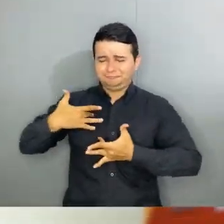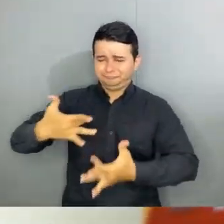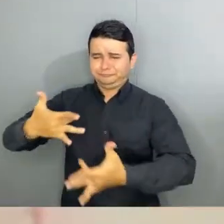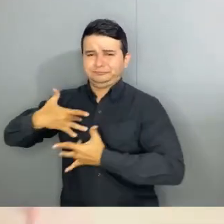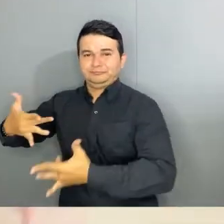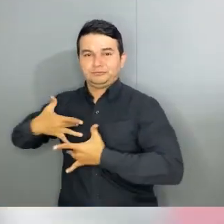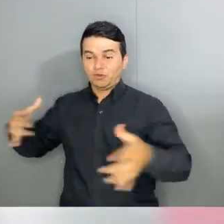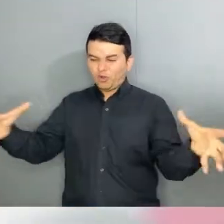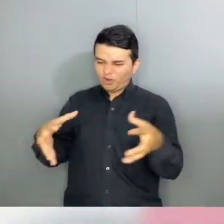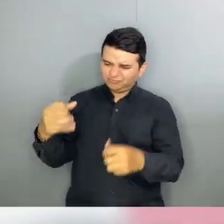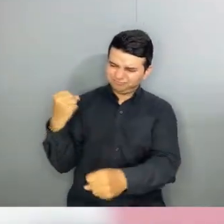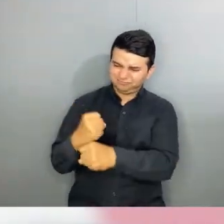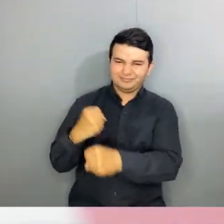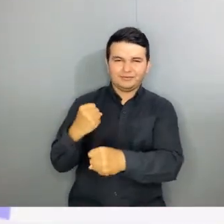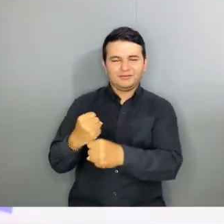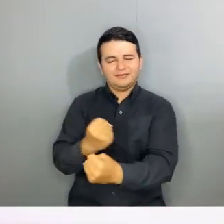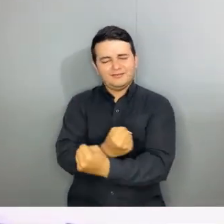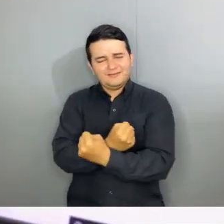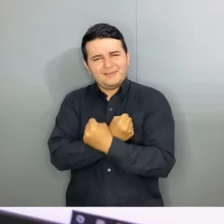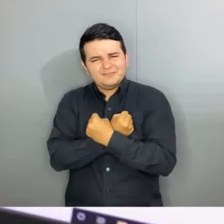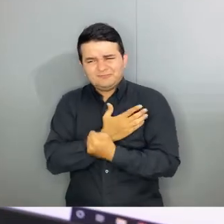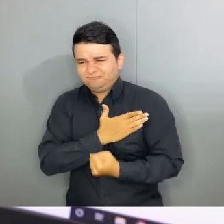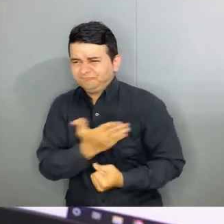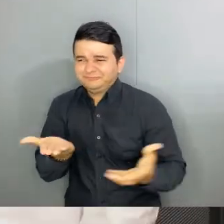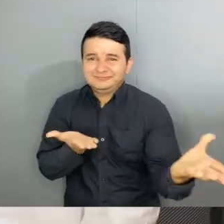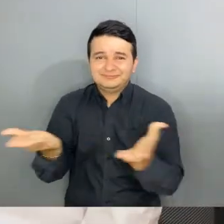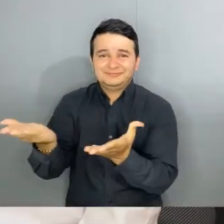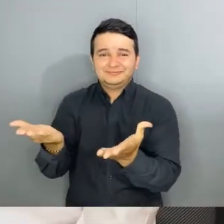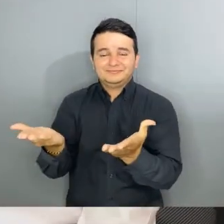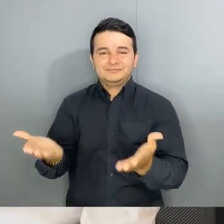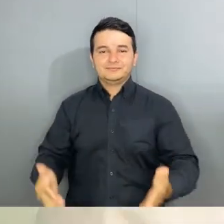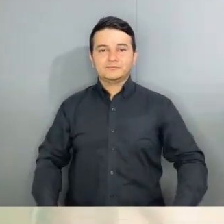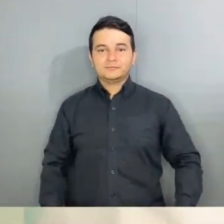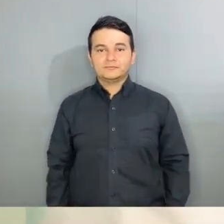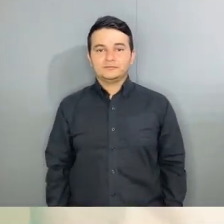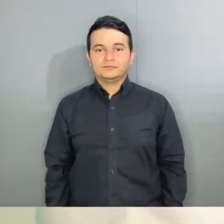Un grupo de trabajo que lleva en su ser el amor por servir.